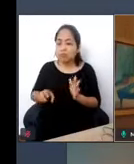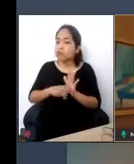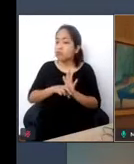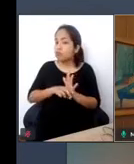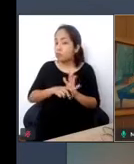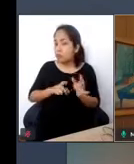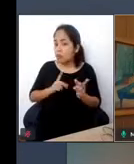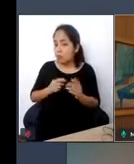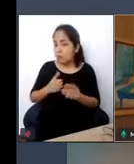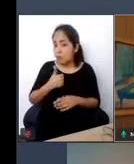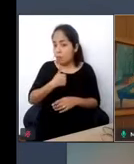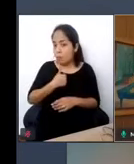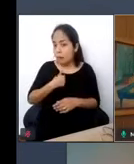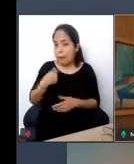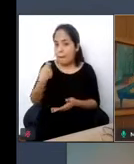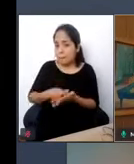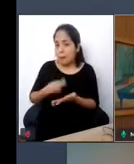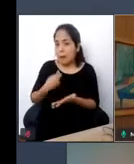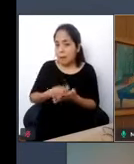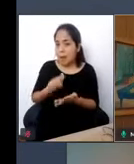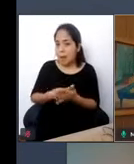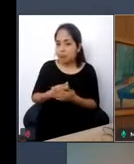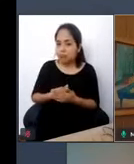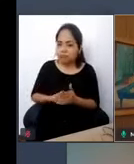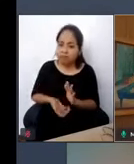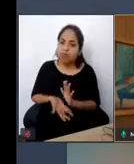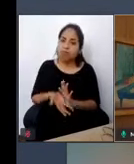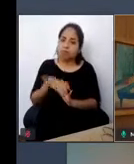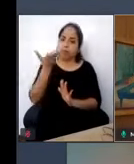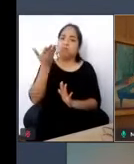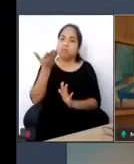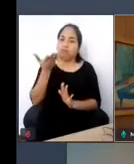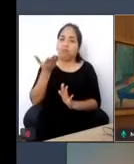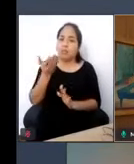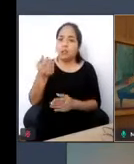representa un sobrecosto altísimo que probablemente ni siquiera justifique